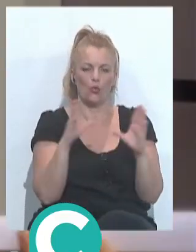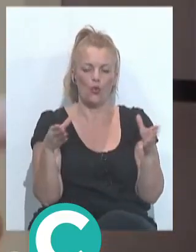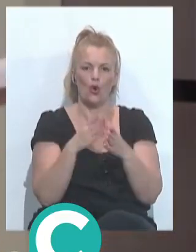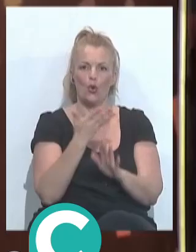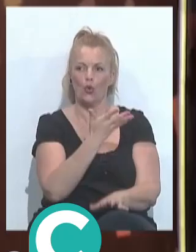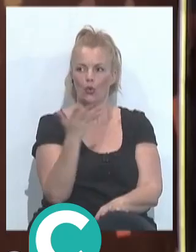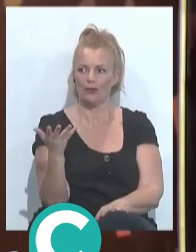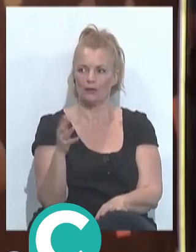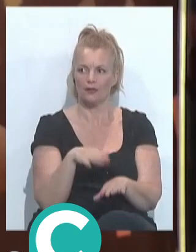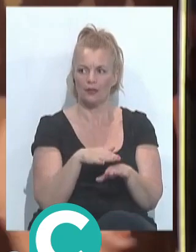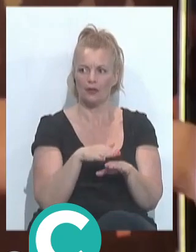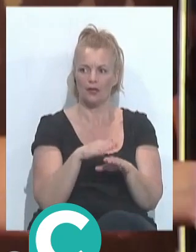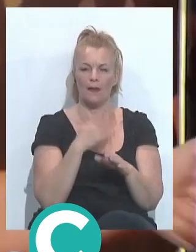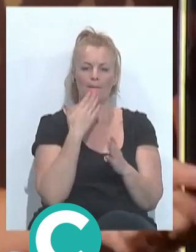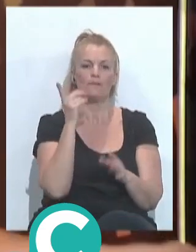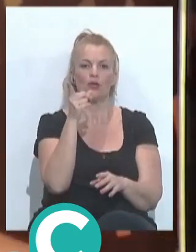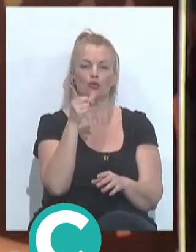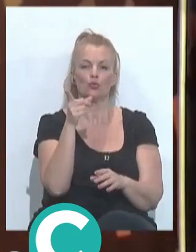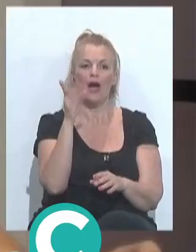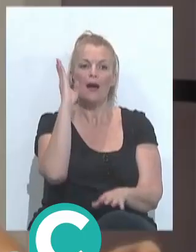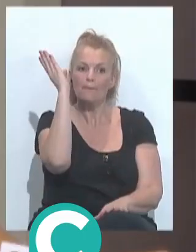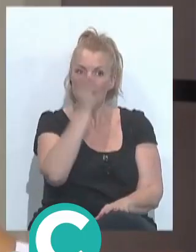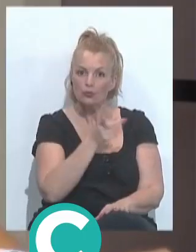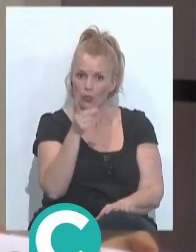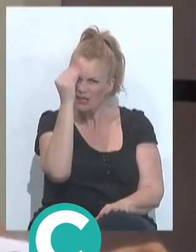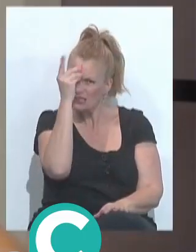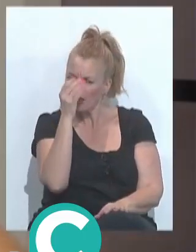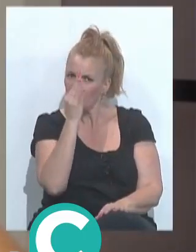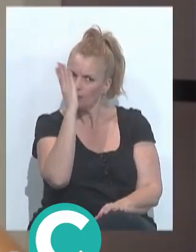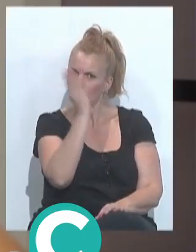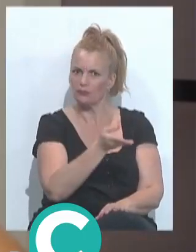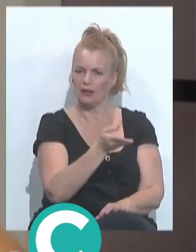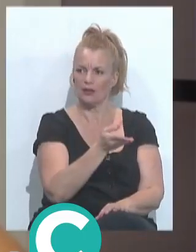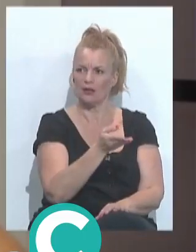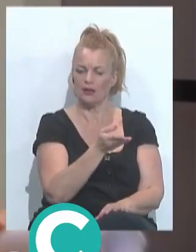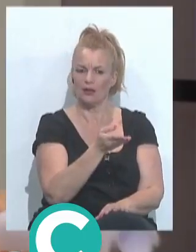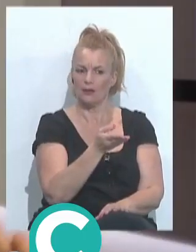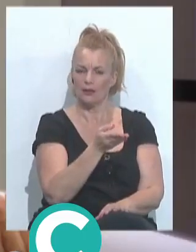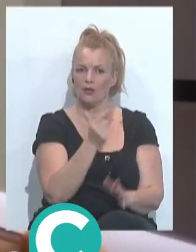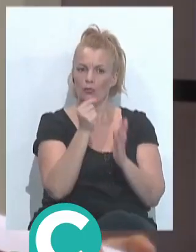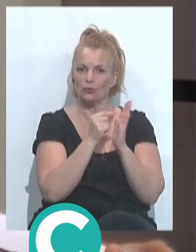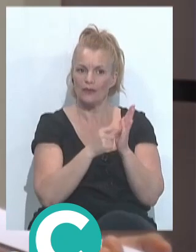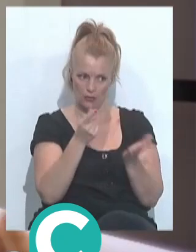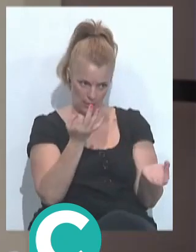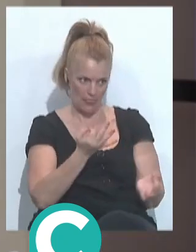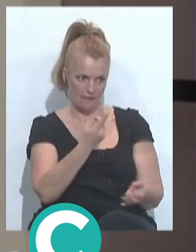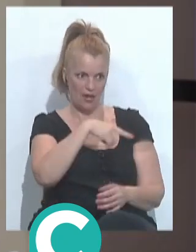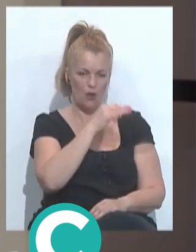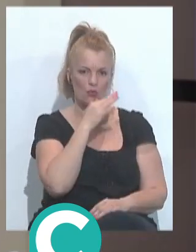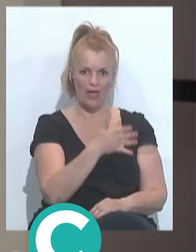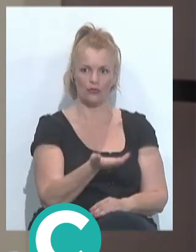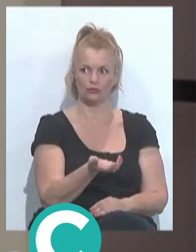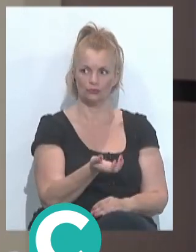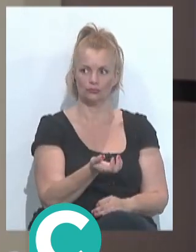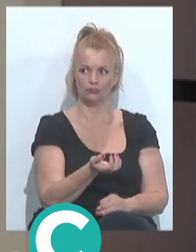comparsa que está ¿tú hubieras apostado por penalizar a lo mejor en puntuaciones? es el arma que tiene el jurado es que saliendo sabiendo que no